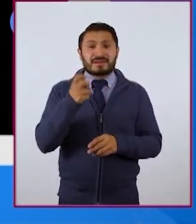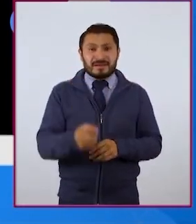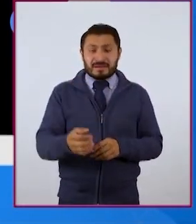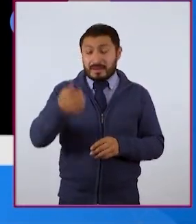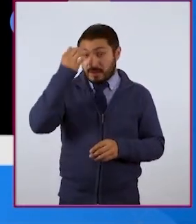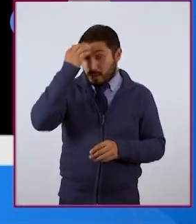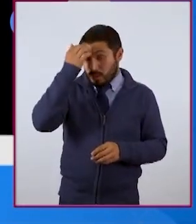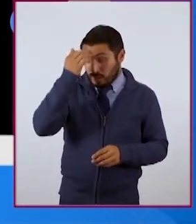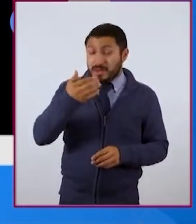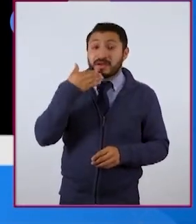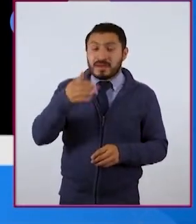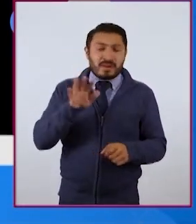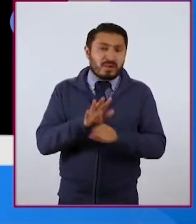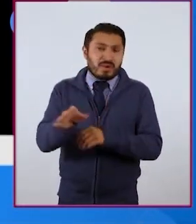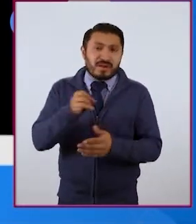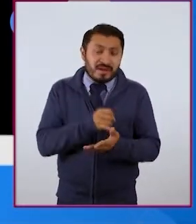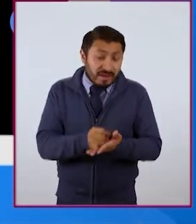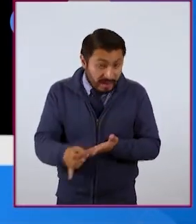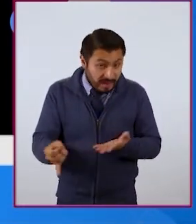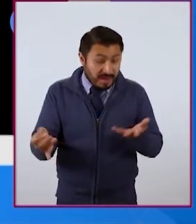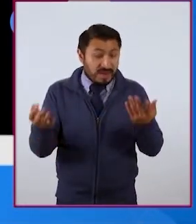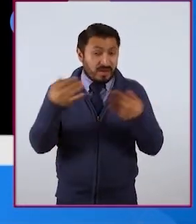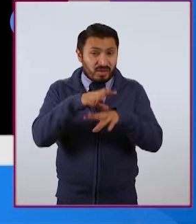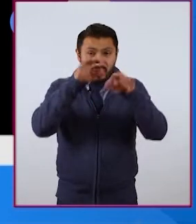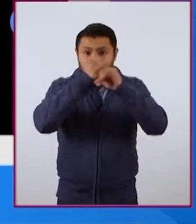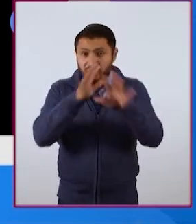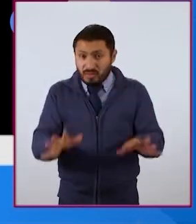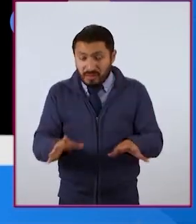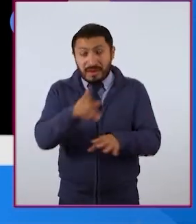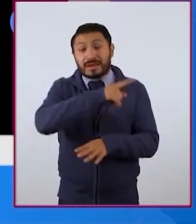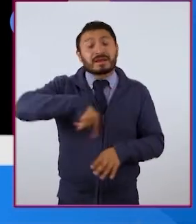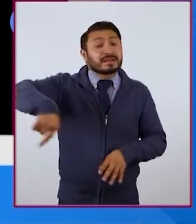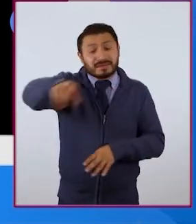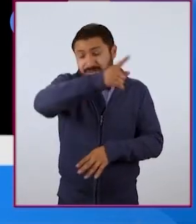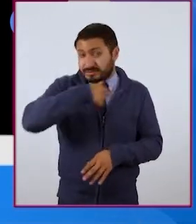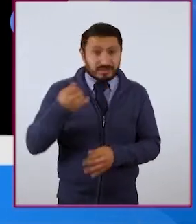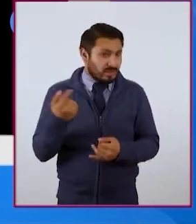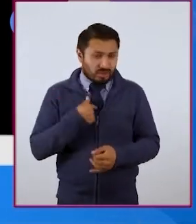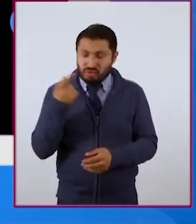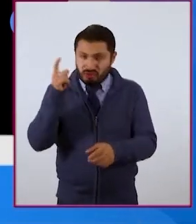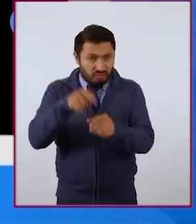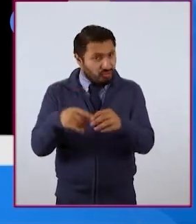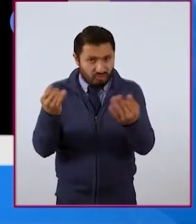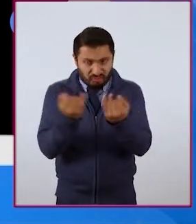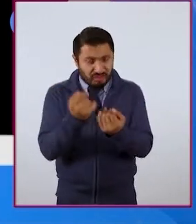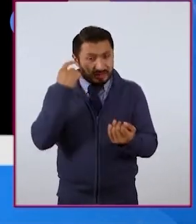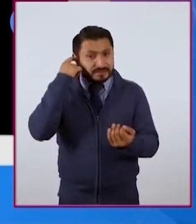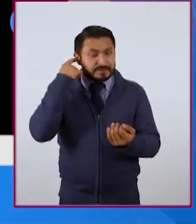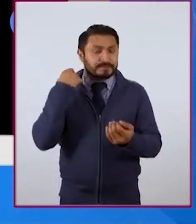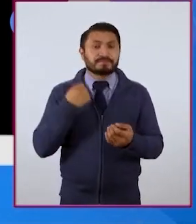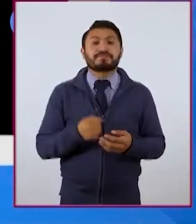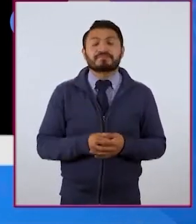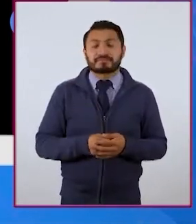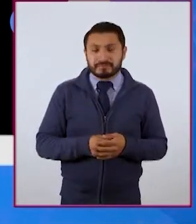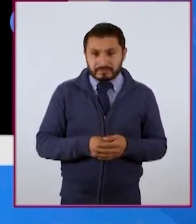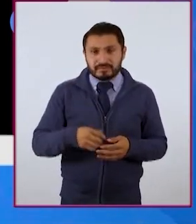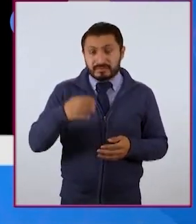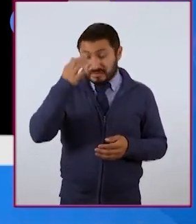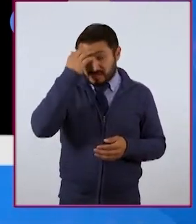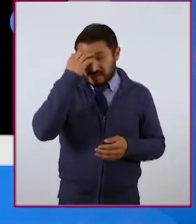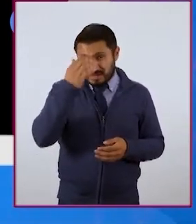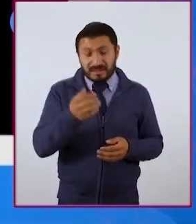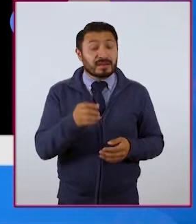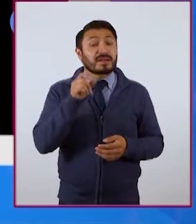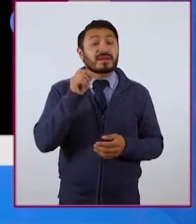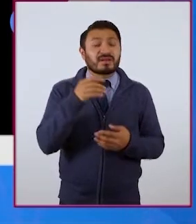ser muy conscientes de qué decisiones tomamos sobre nuestra información y la información de los demás. Segundo, tener conciencia y conocimiento